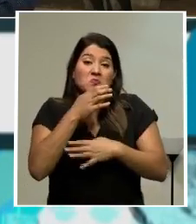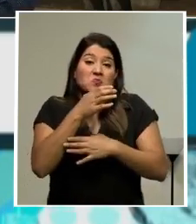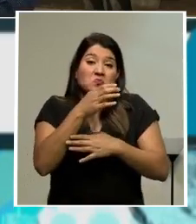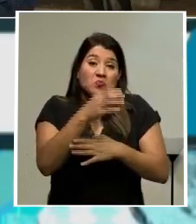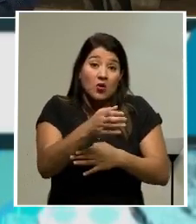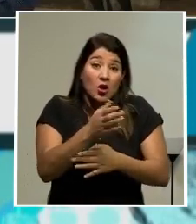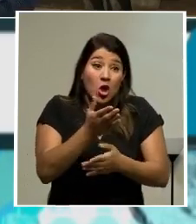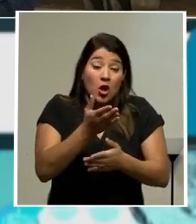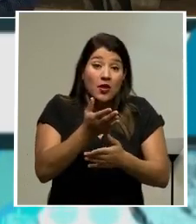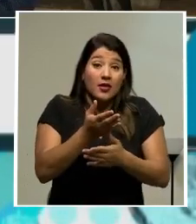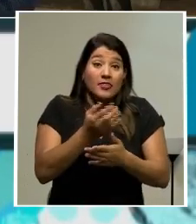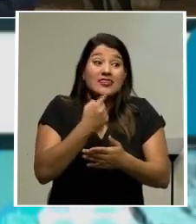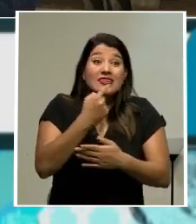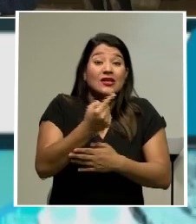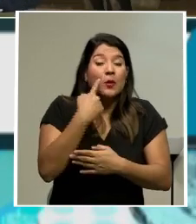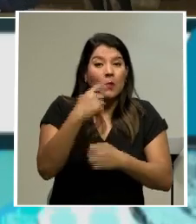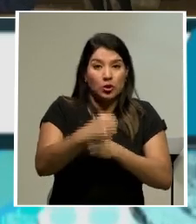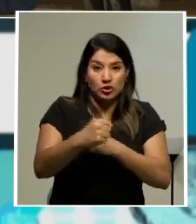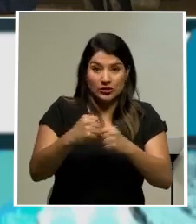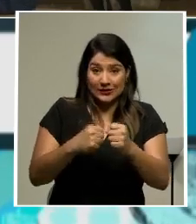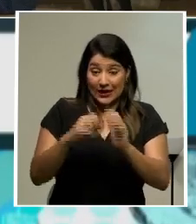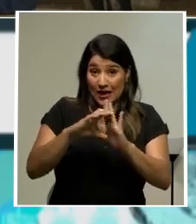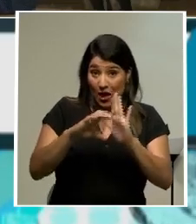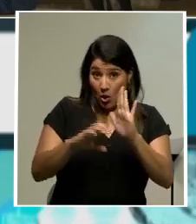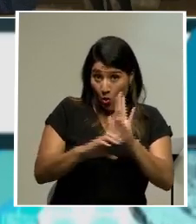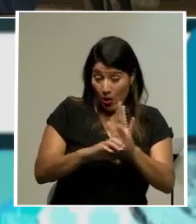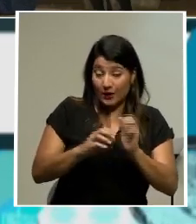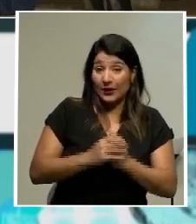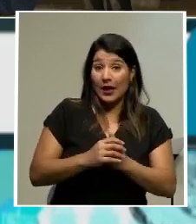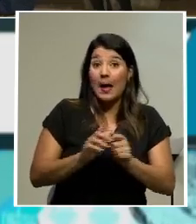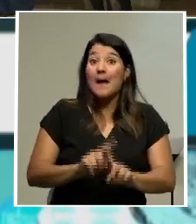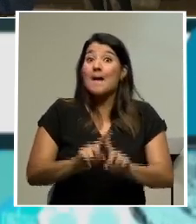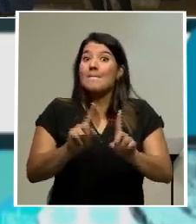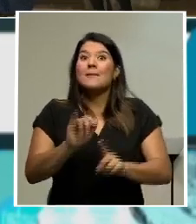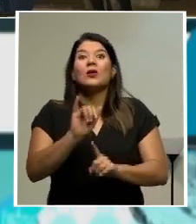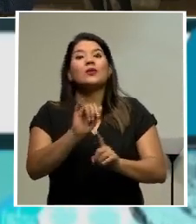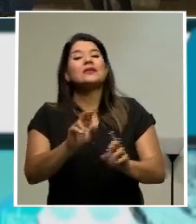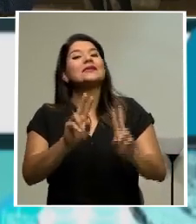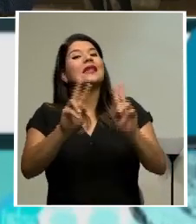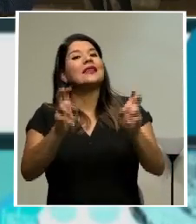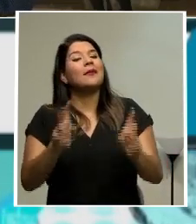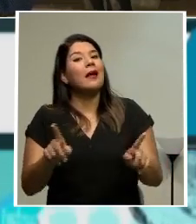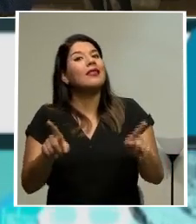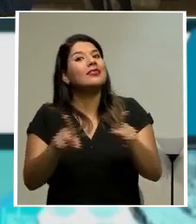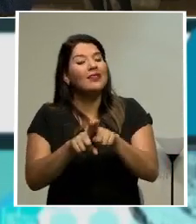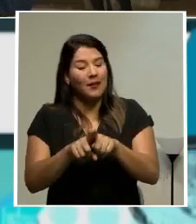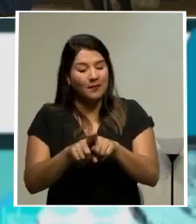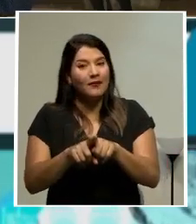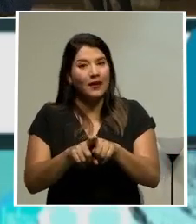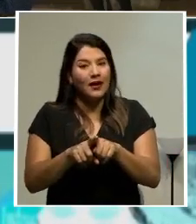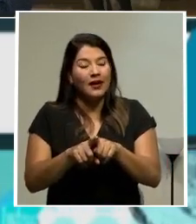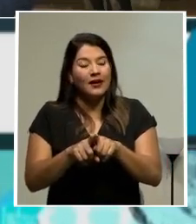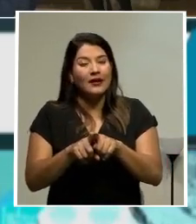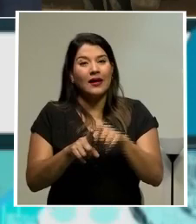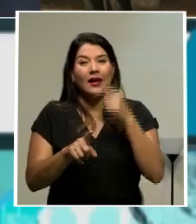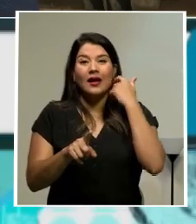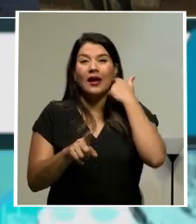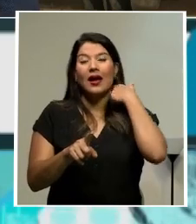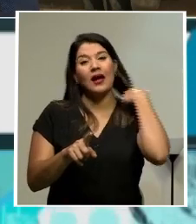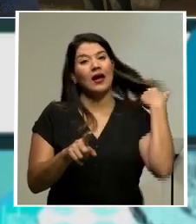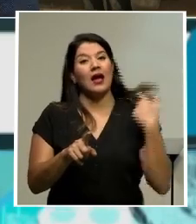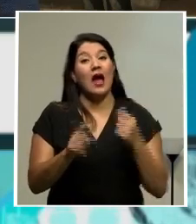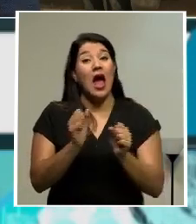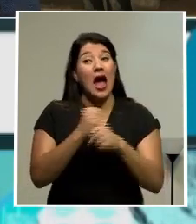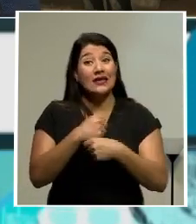Sin embargo, este tema también, este tema nos dice que el